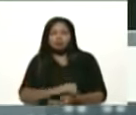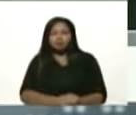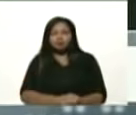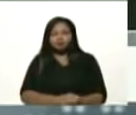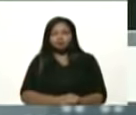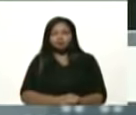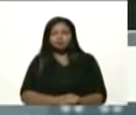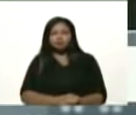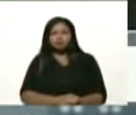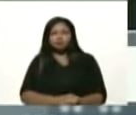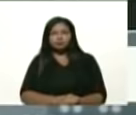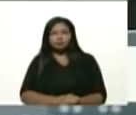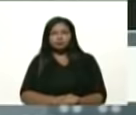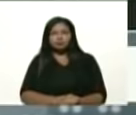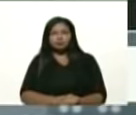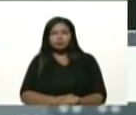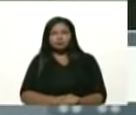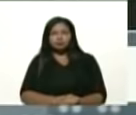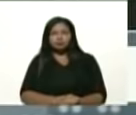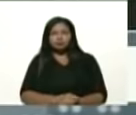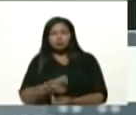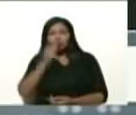Andrés Ríos,